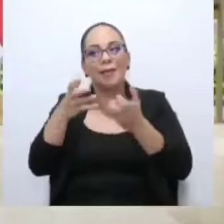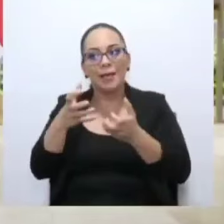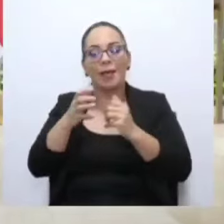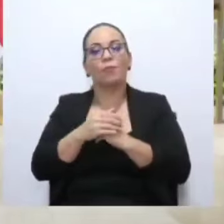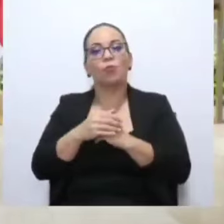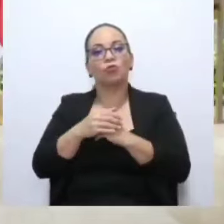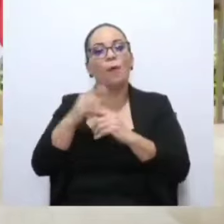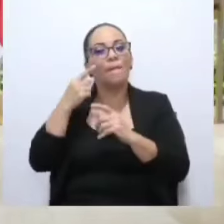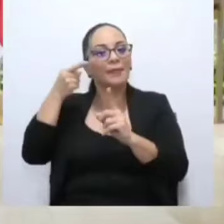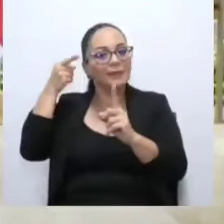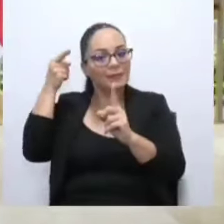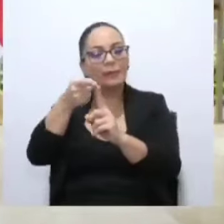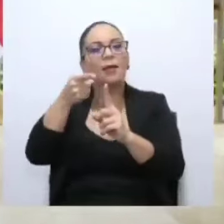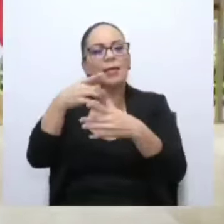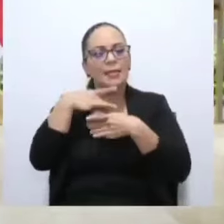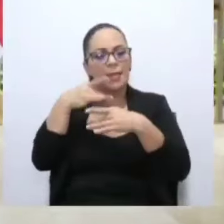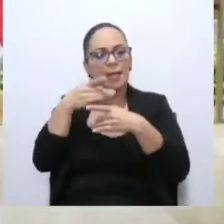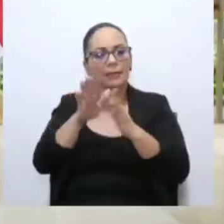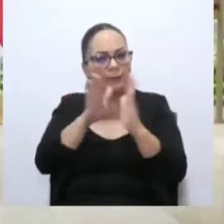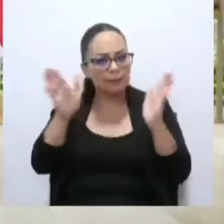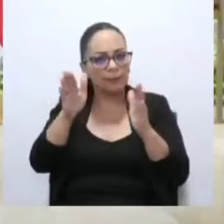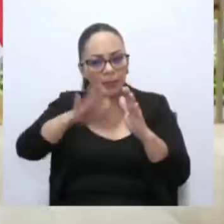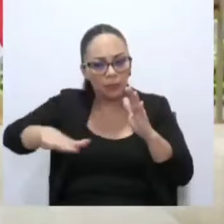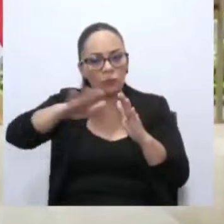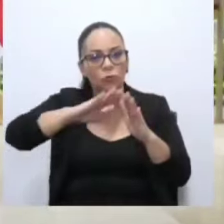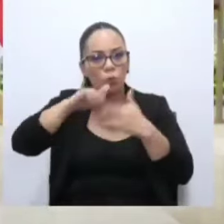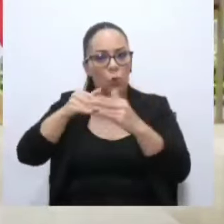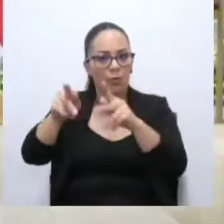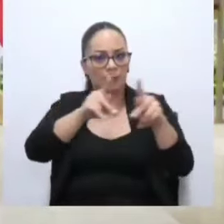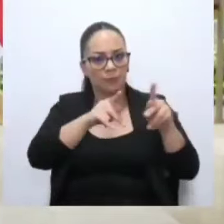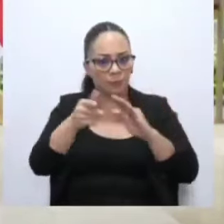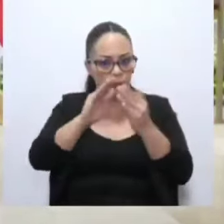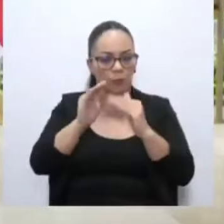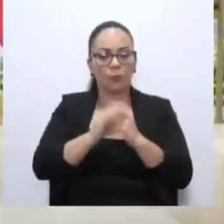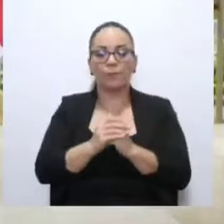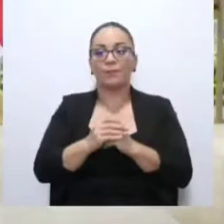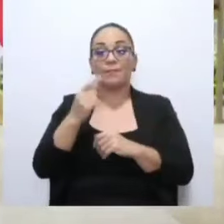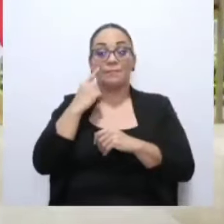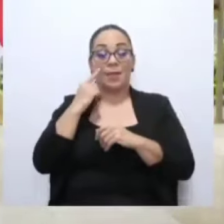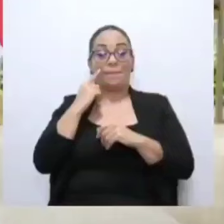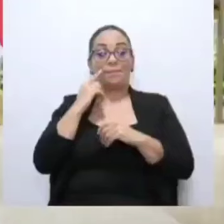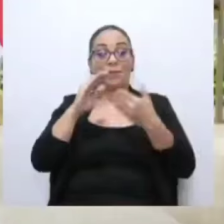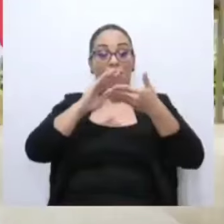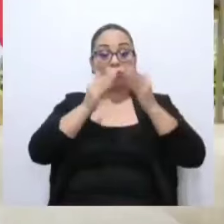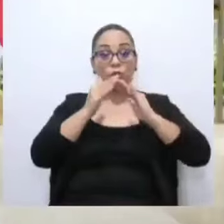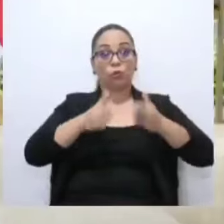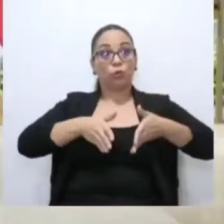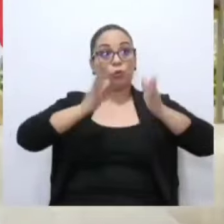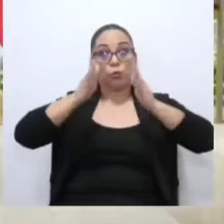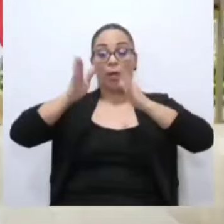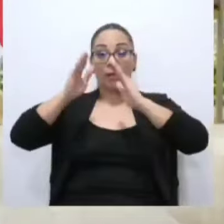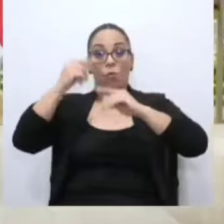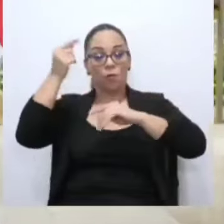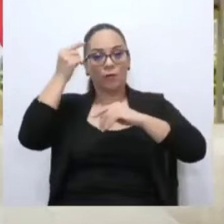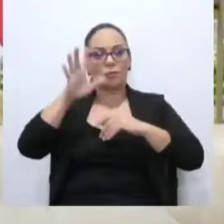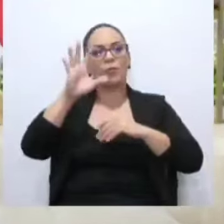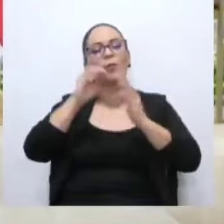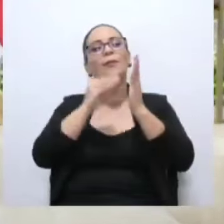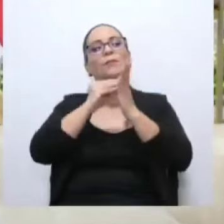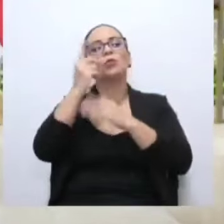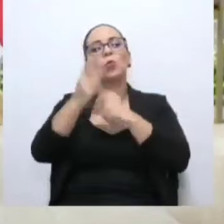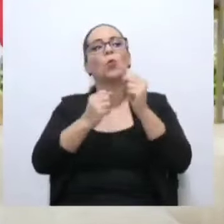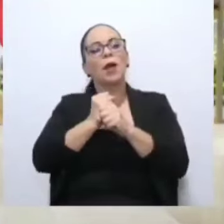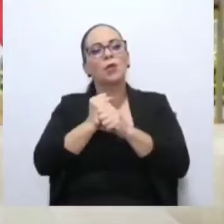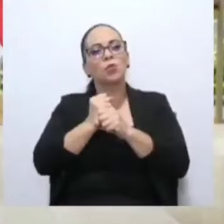general de la Nación. Piense, ciudad-gobierno, 50 millones al año, ¿qué se hace con eso? Piense,